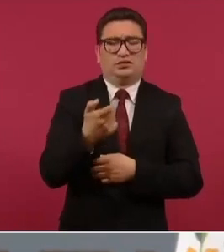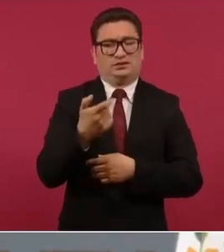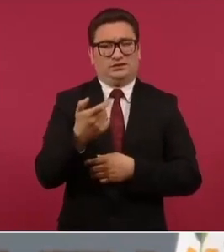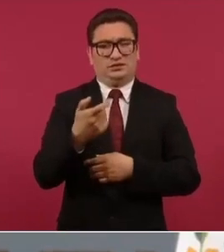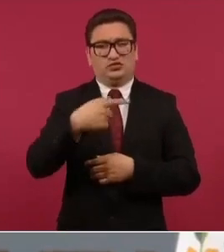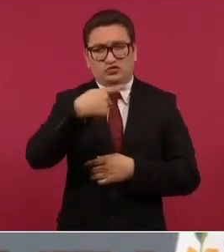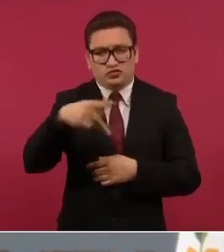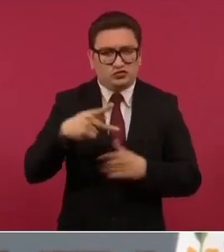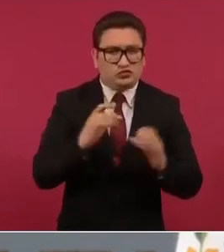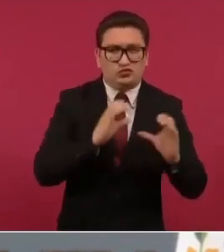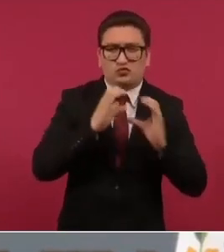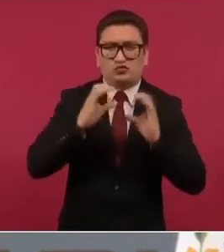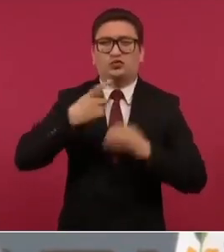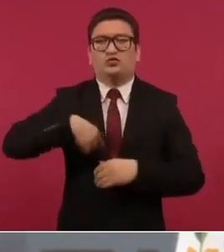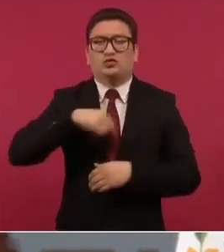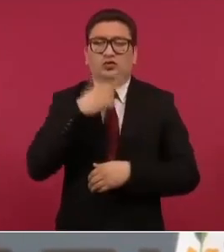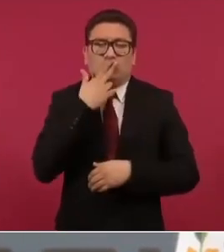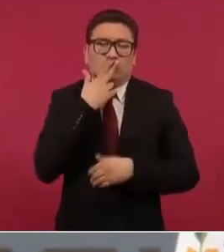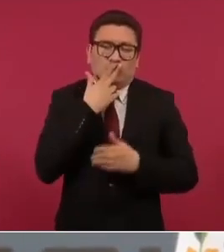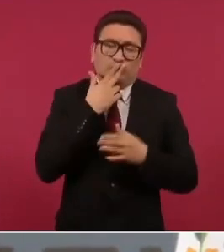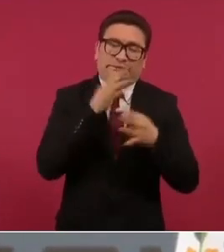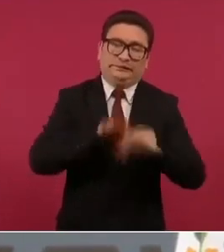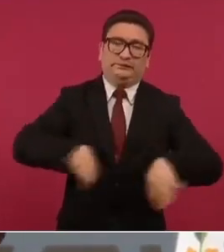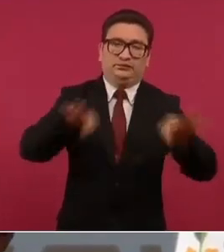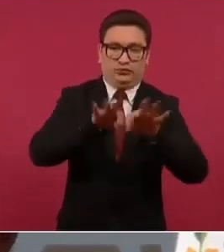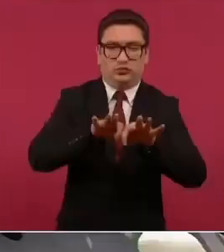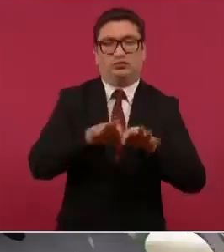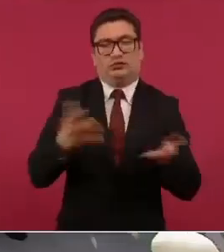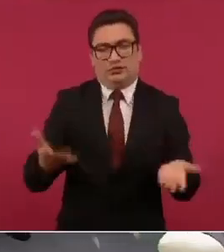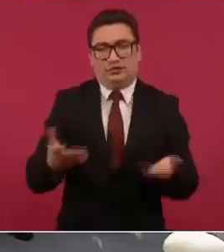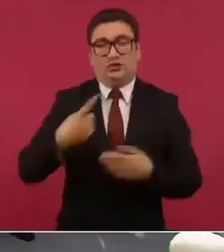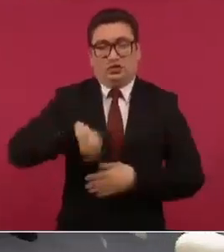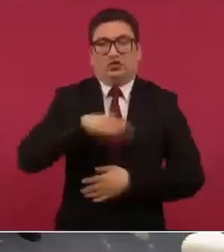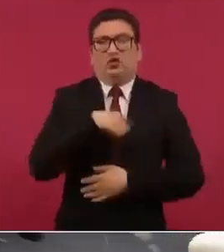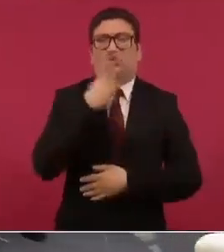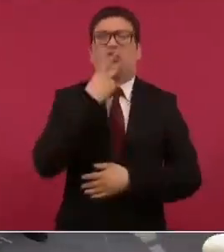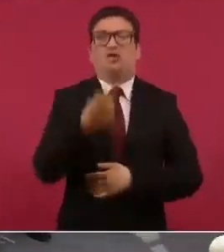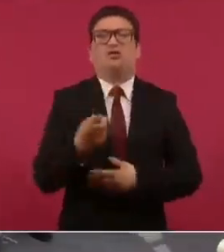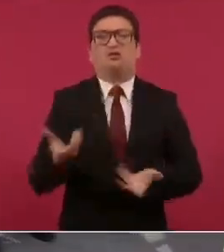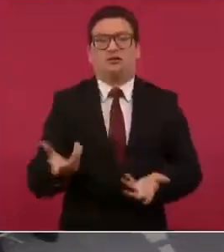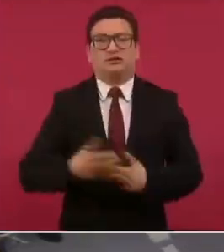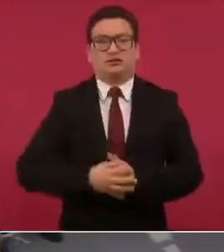nos importa y dijimos dijimos